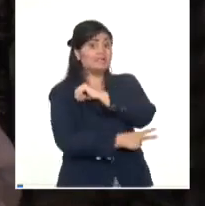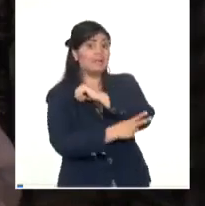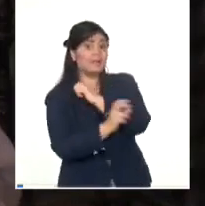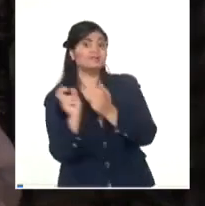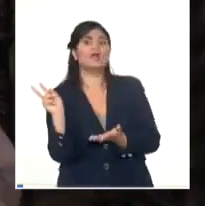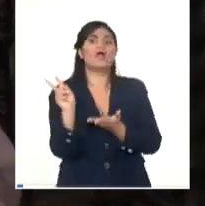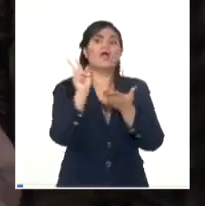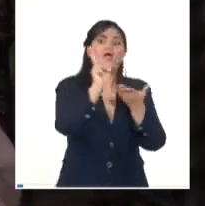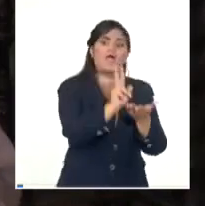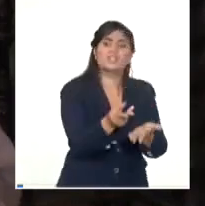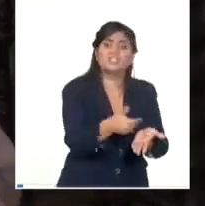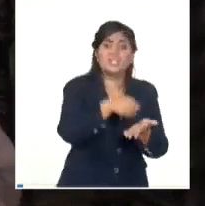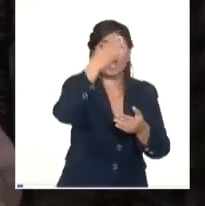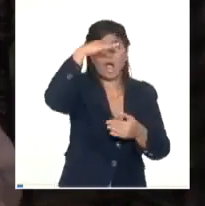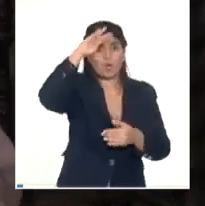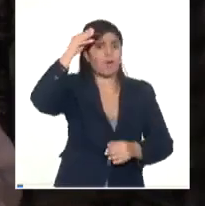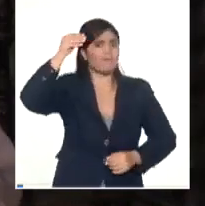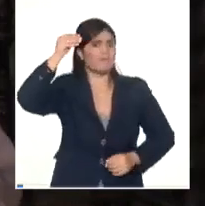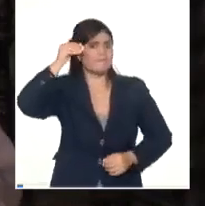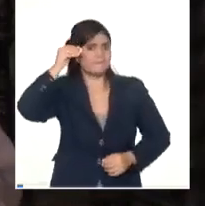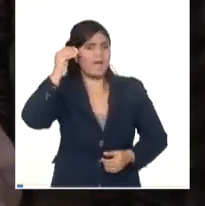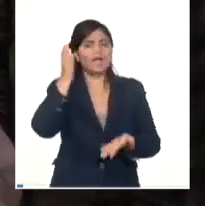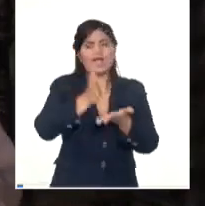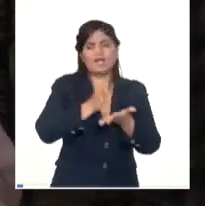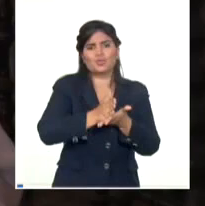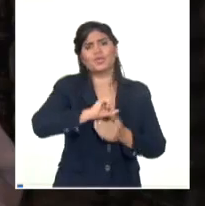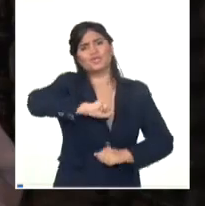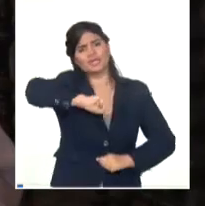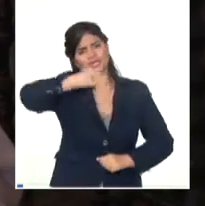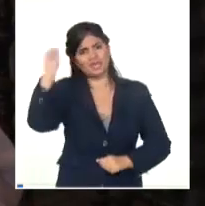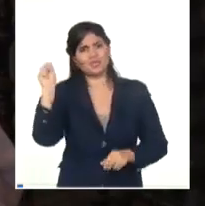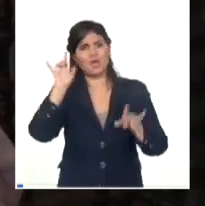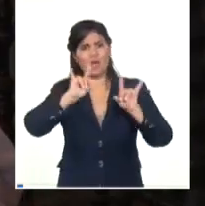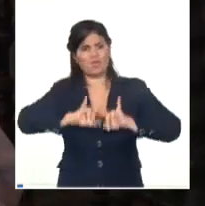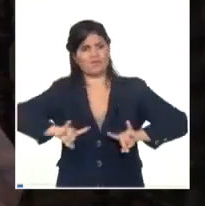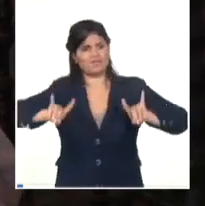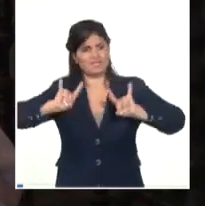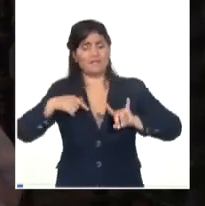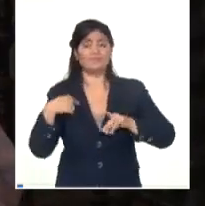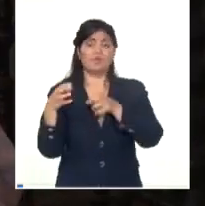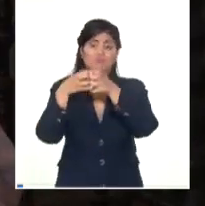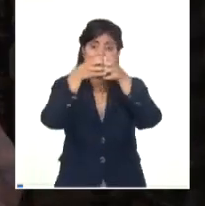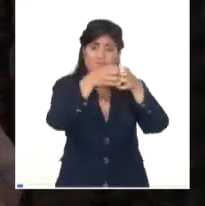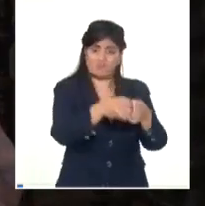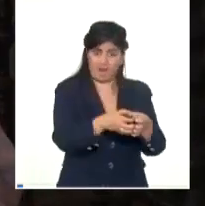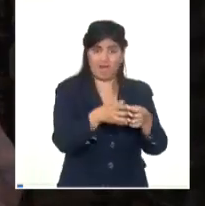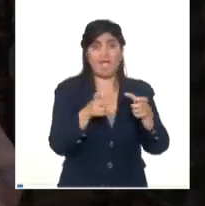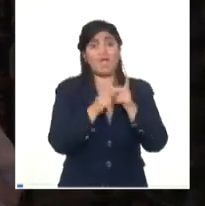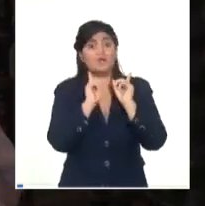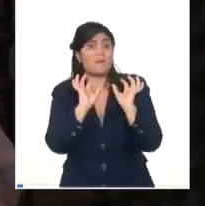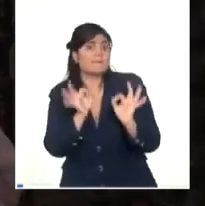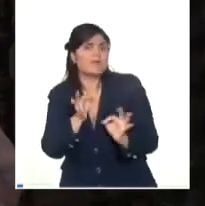Yo me he reunido con representantes de esas facultades en África. Y si me puede, es otra dimensión. Creo